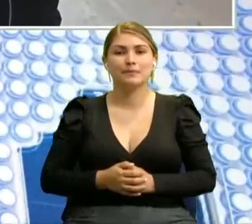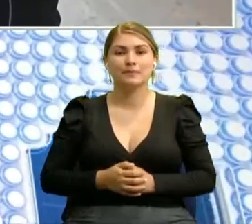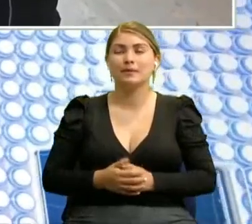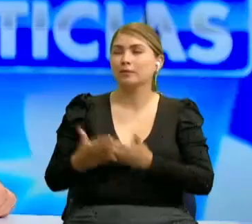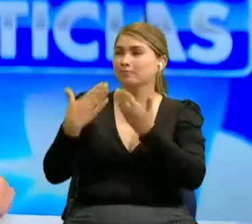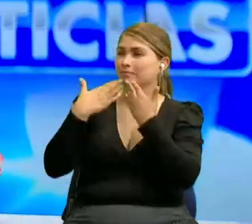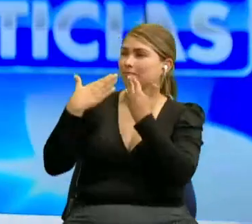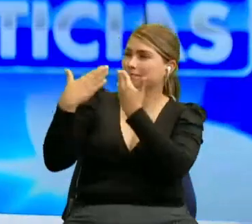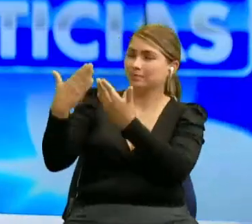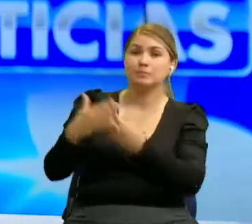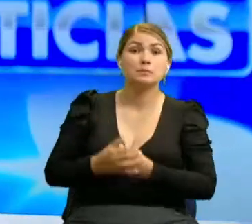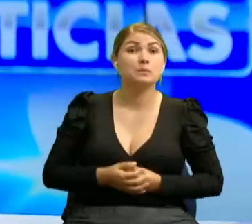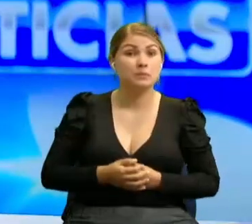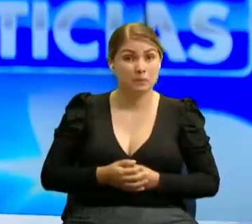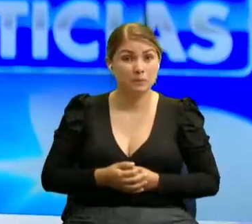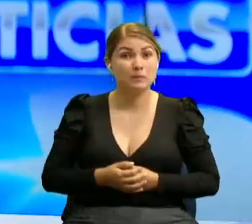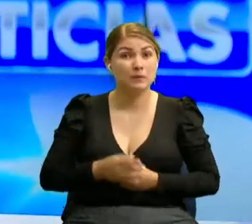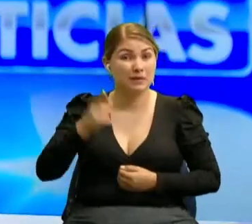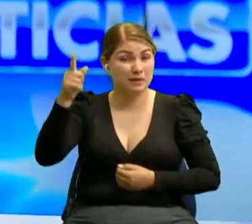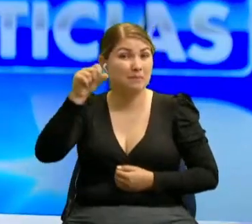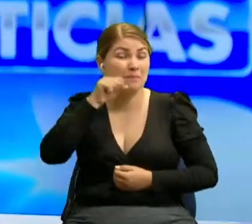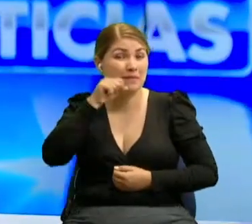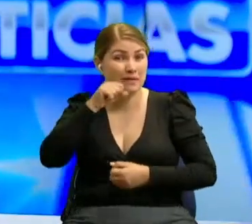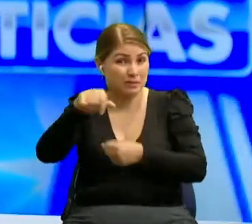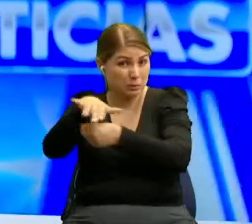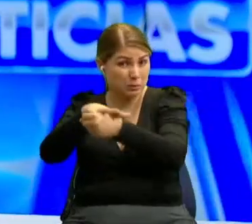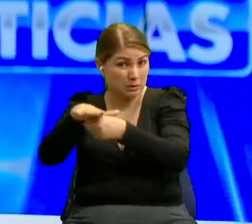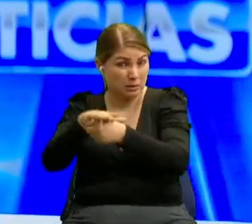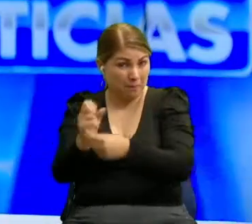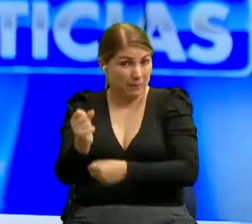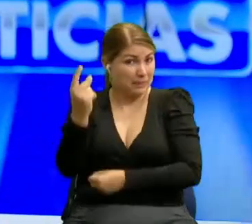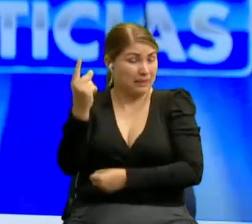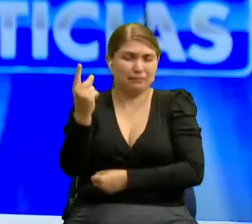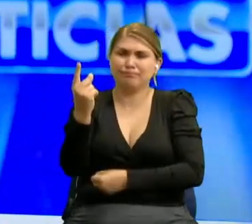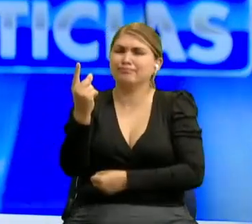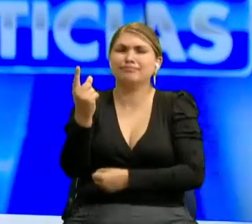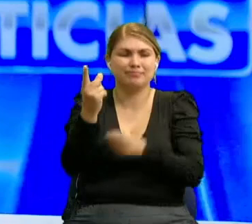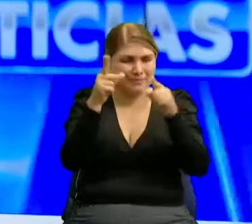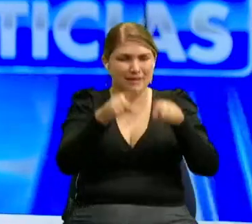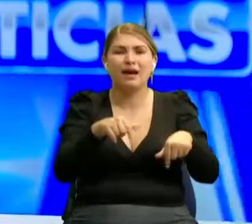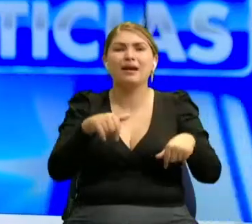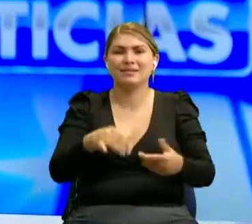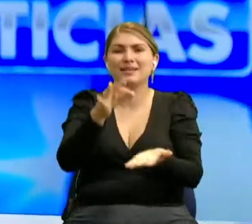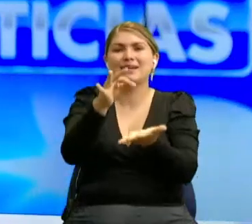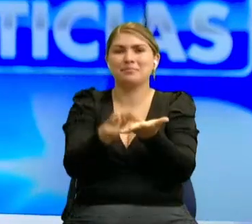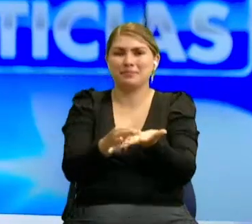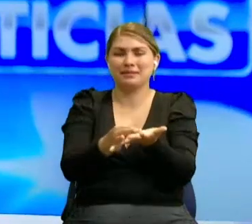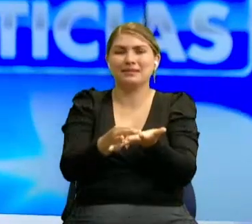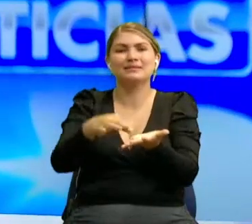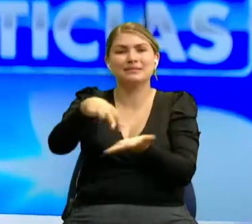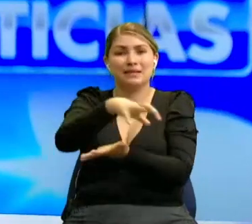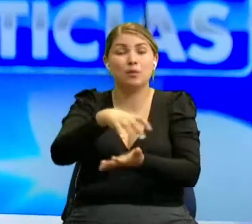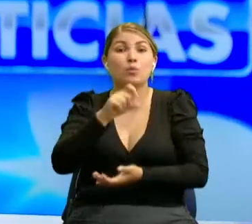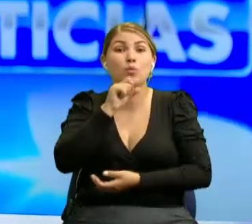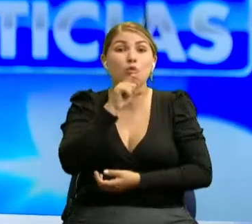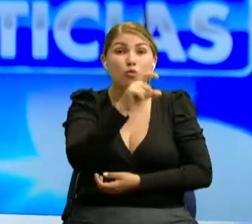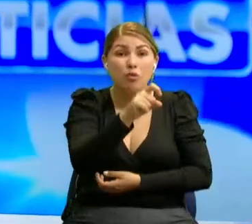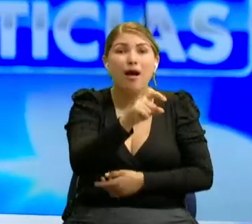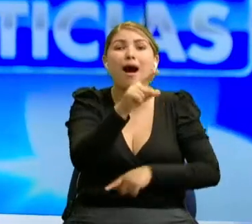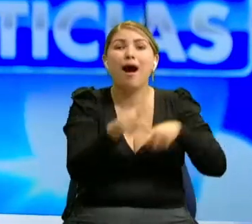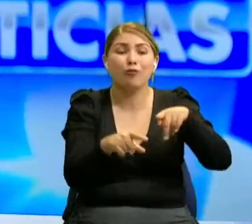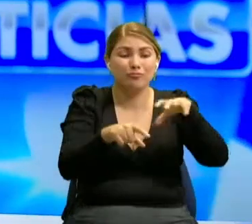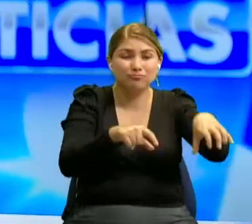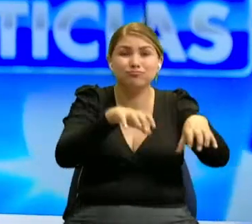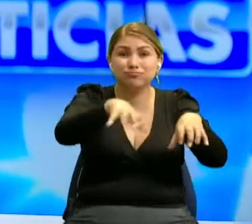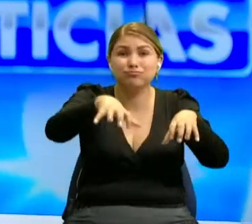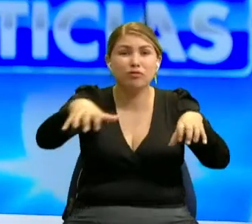Gracias Ángela, pues la situación que se vivió en Barranca Bermeja no es ajena a la que se vivió en la capital santandereana. Pues en Bucaramanga, algunos sectores